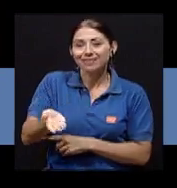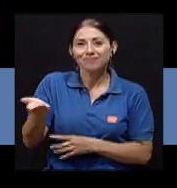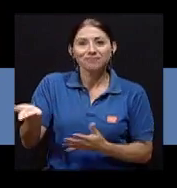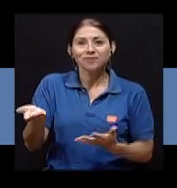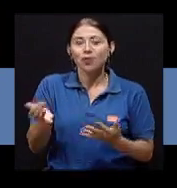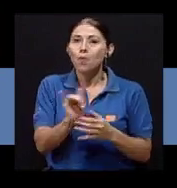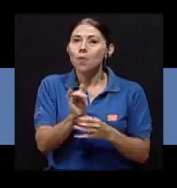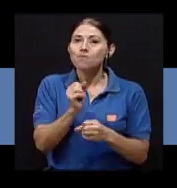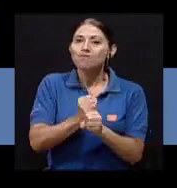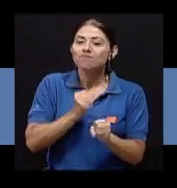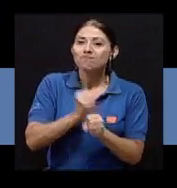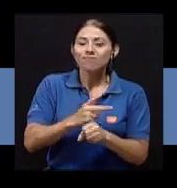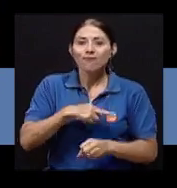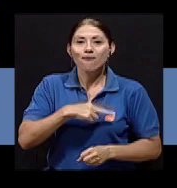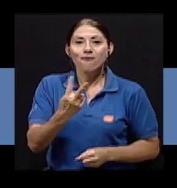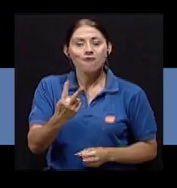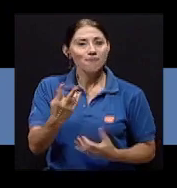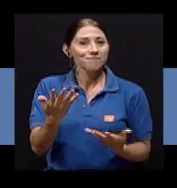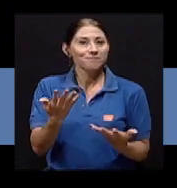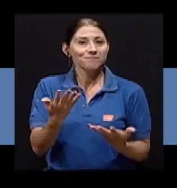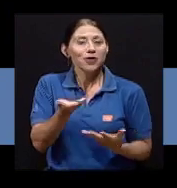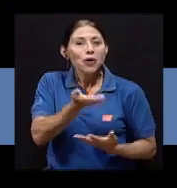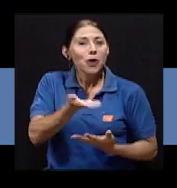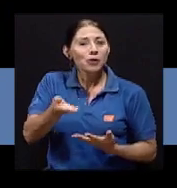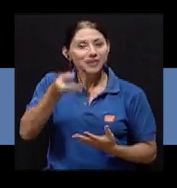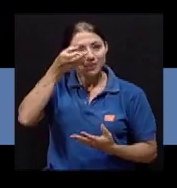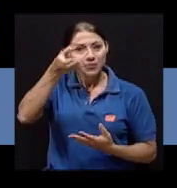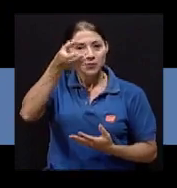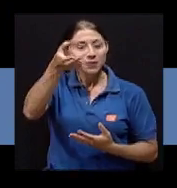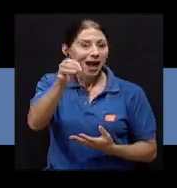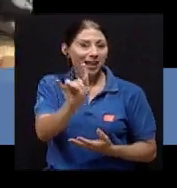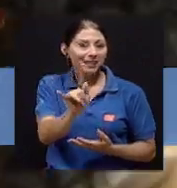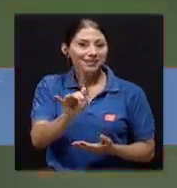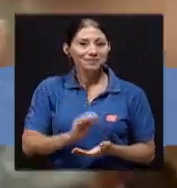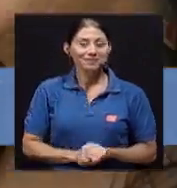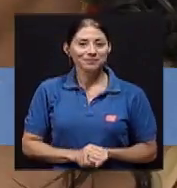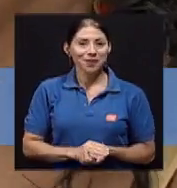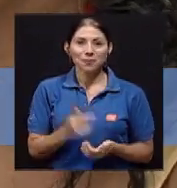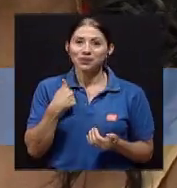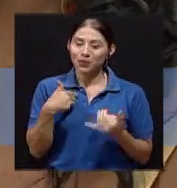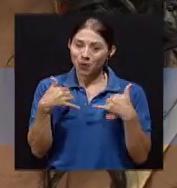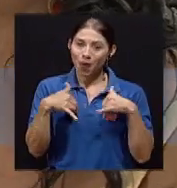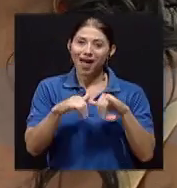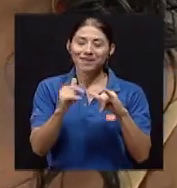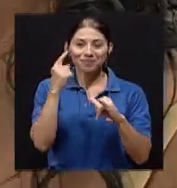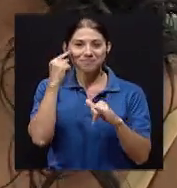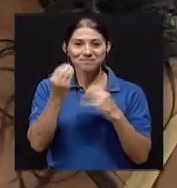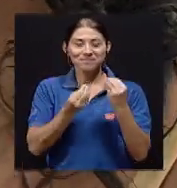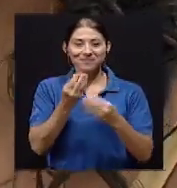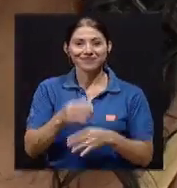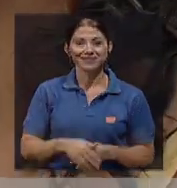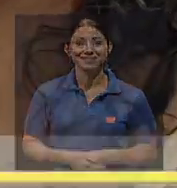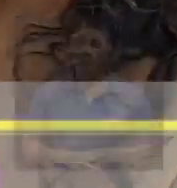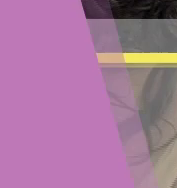no sé, voluntariado, cosas culturales, así, de ese tipo. No estoy todavía en eso.